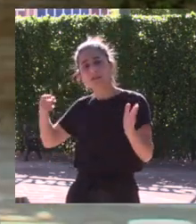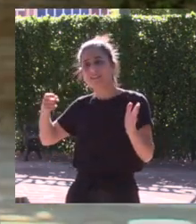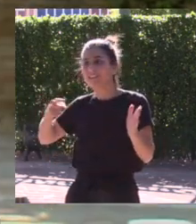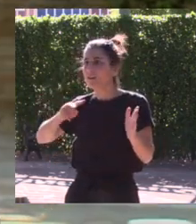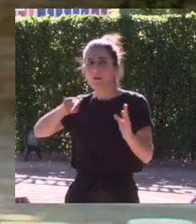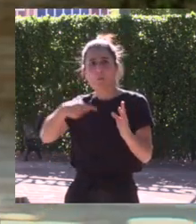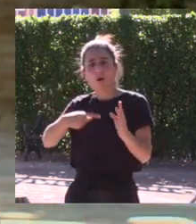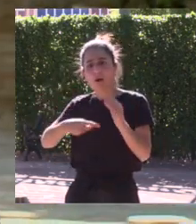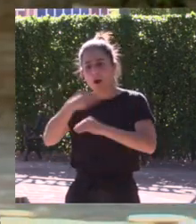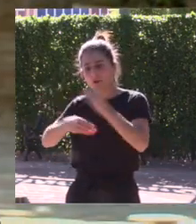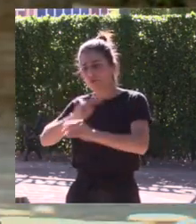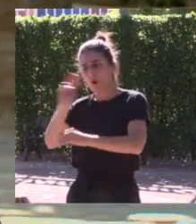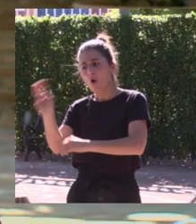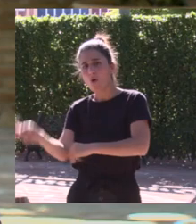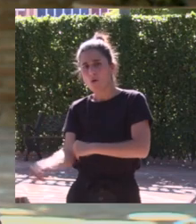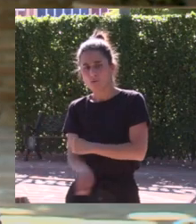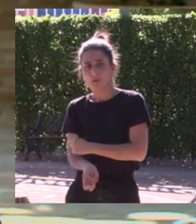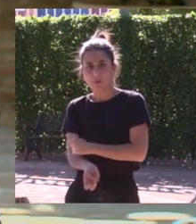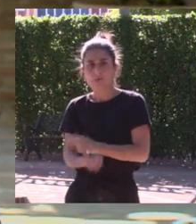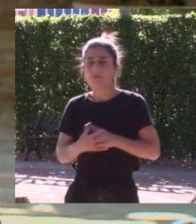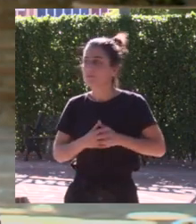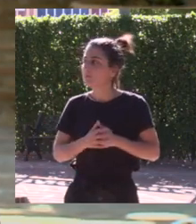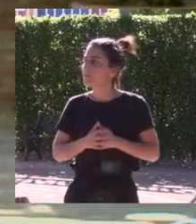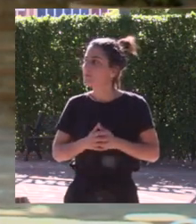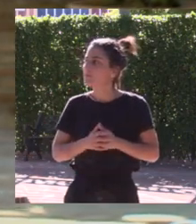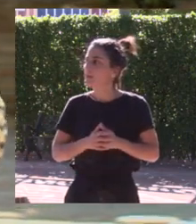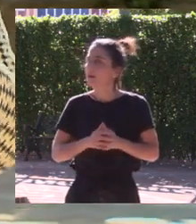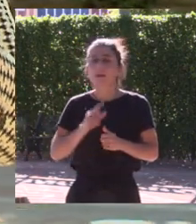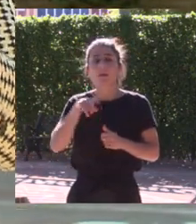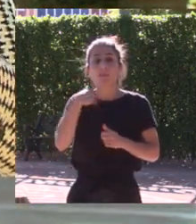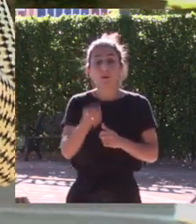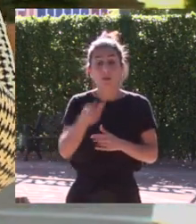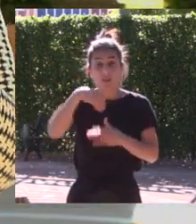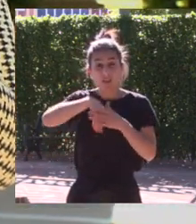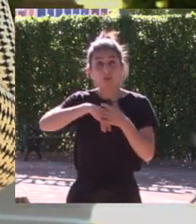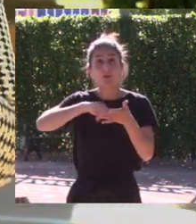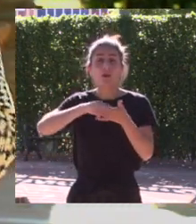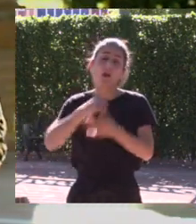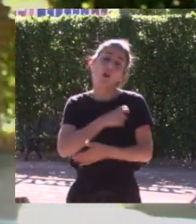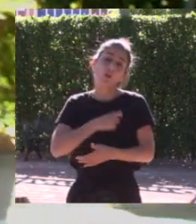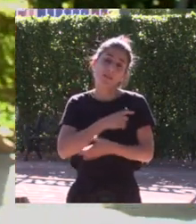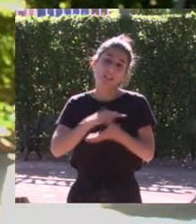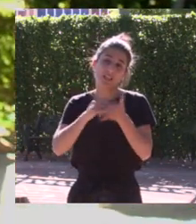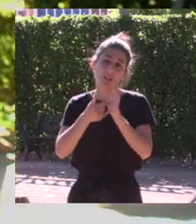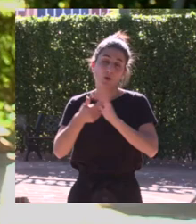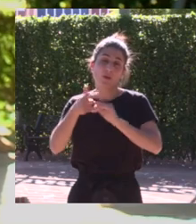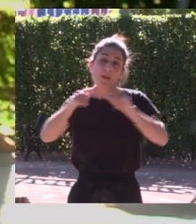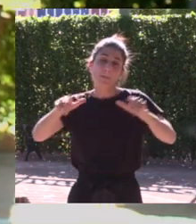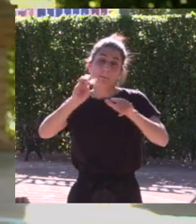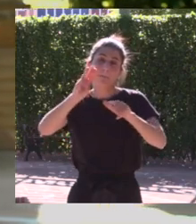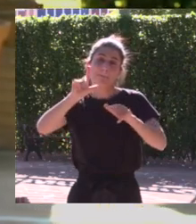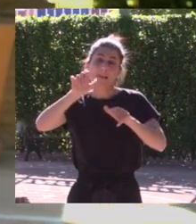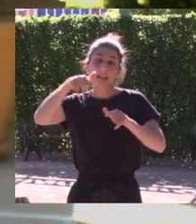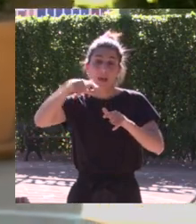tantas cosas que he hecho desde entonces luego dentro del comité técnico del planado